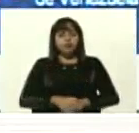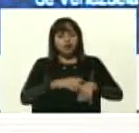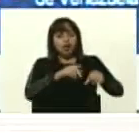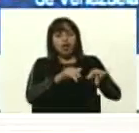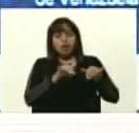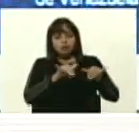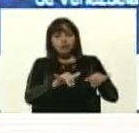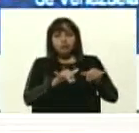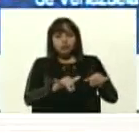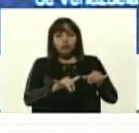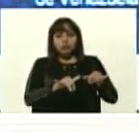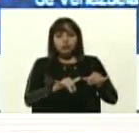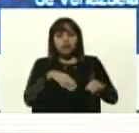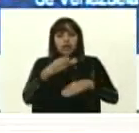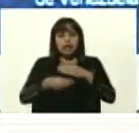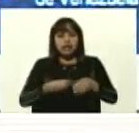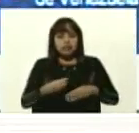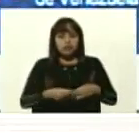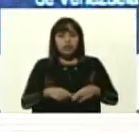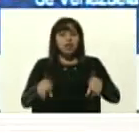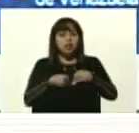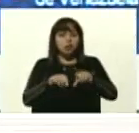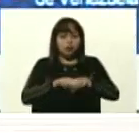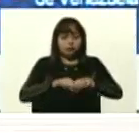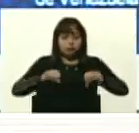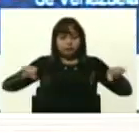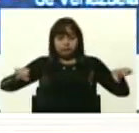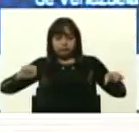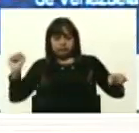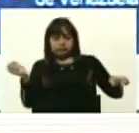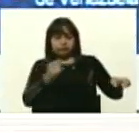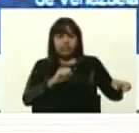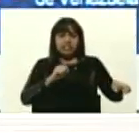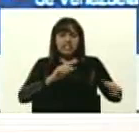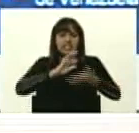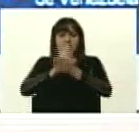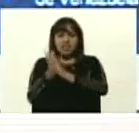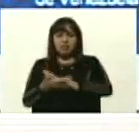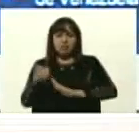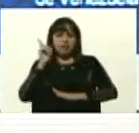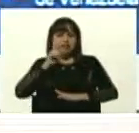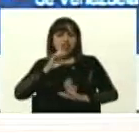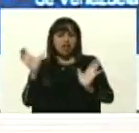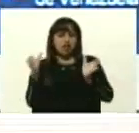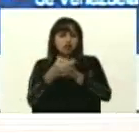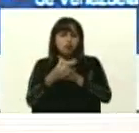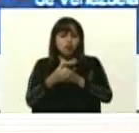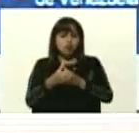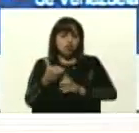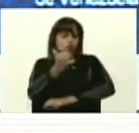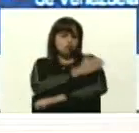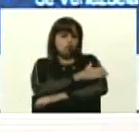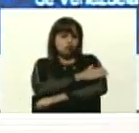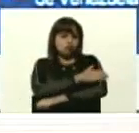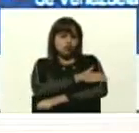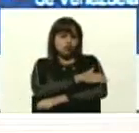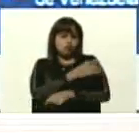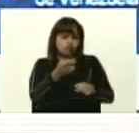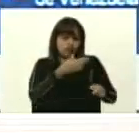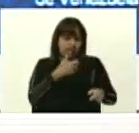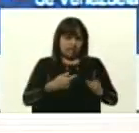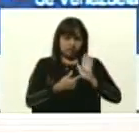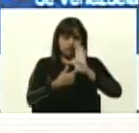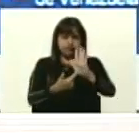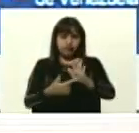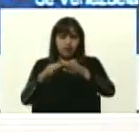allí sacó un rayo láser y pulverizó las mentiras que esa derecha llevaba a la mesa. Sacó un